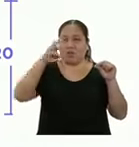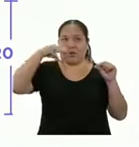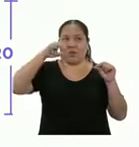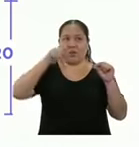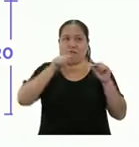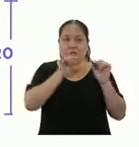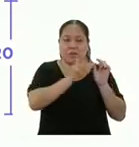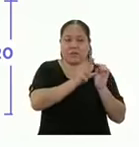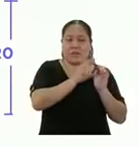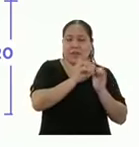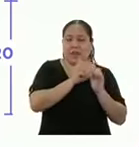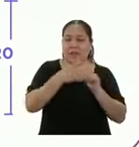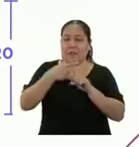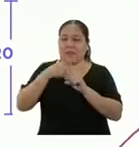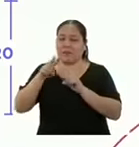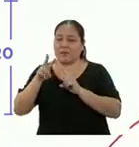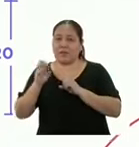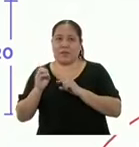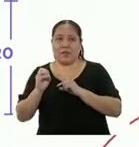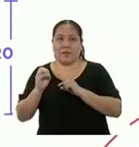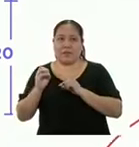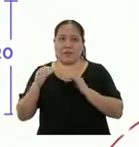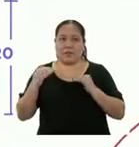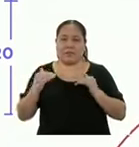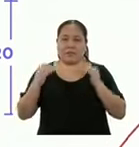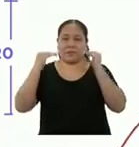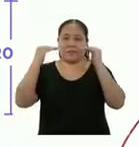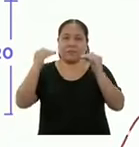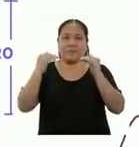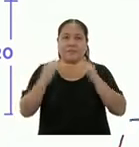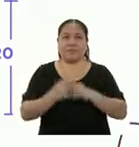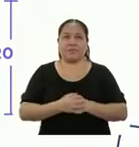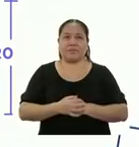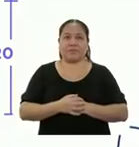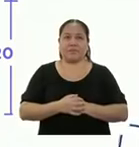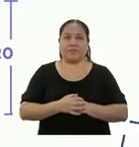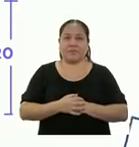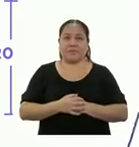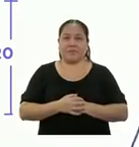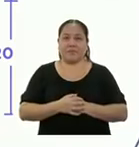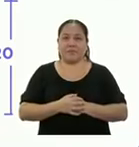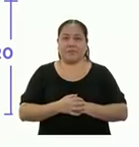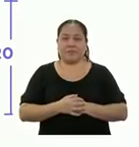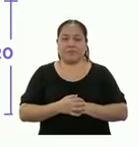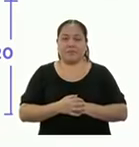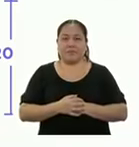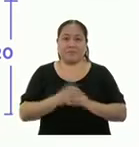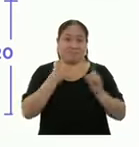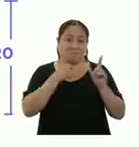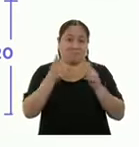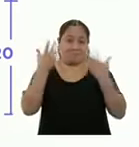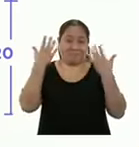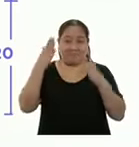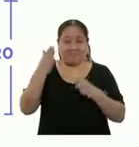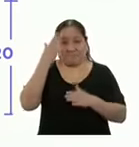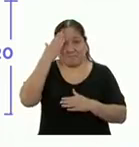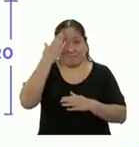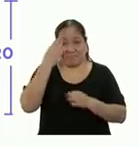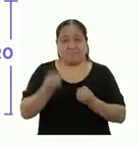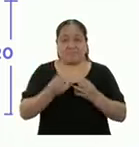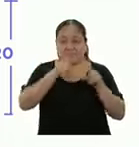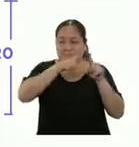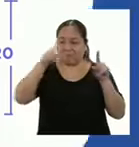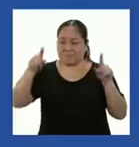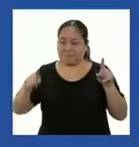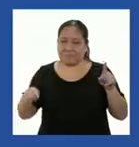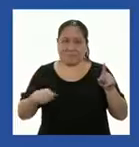suma de 30, la información que teníamos previamente y los 20 del cuadrado. ¡Listo! Ya completamos